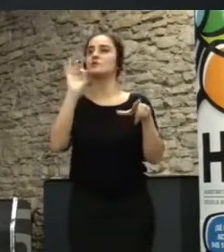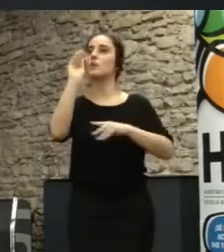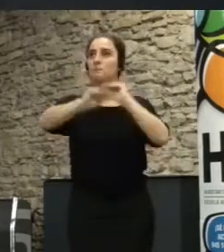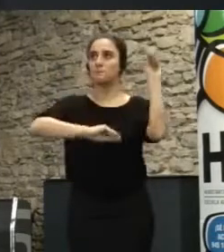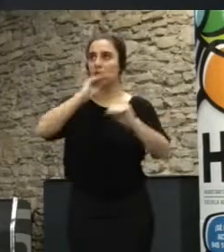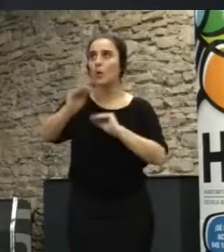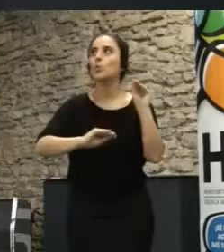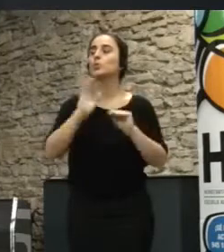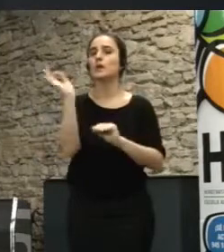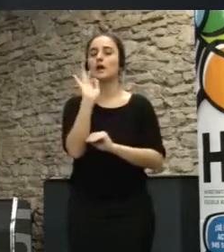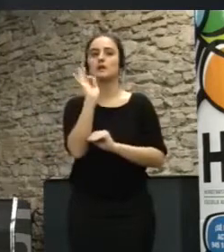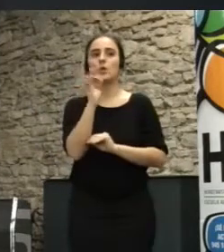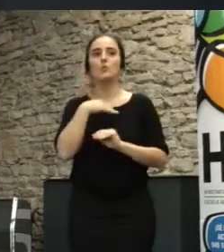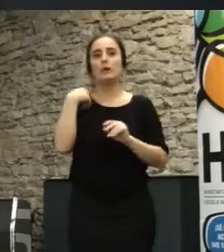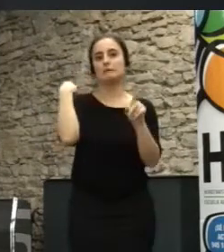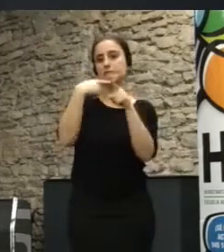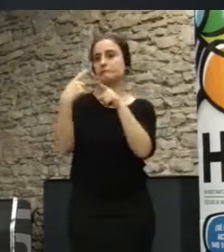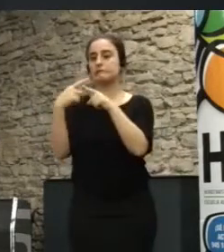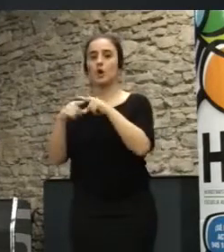un montón de cosas.